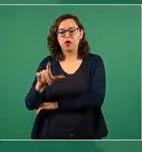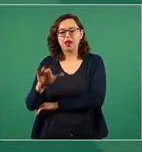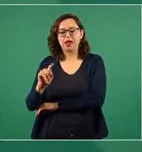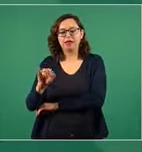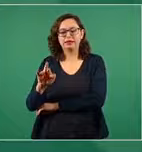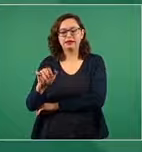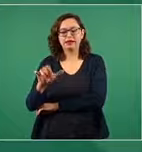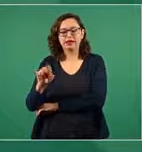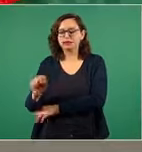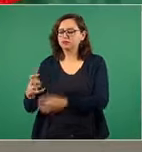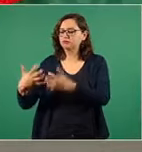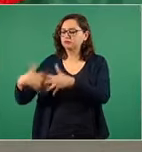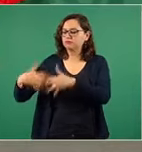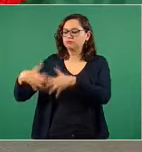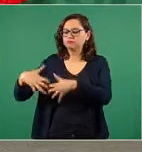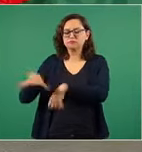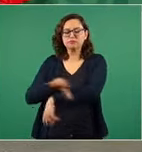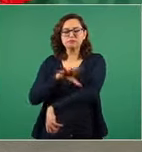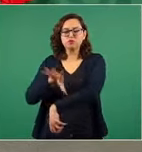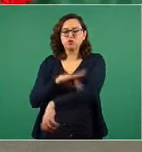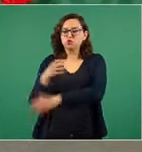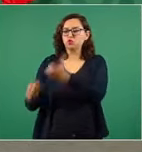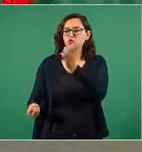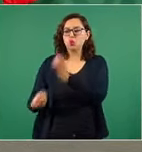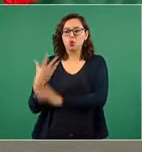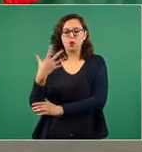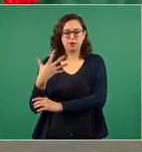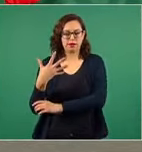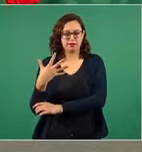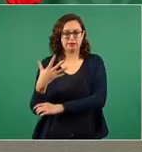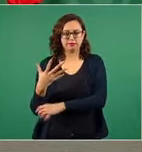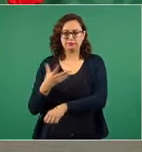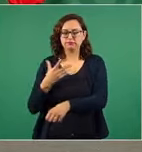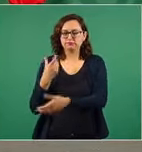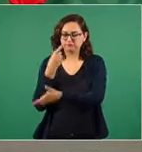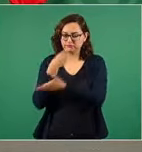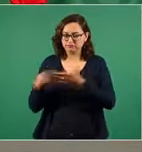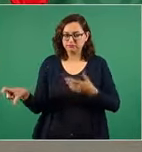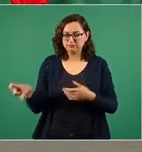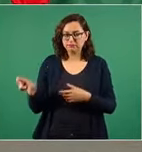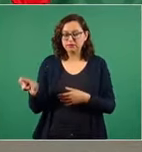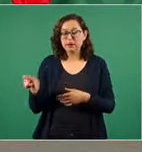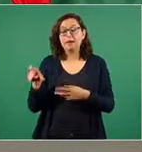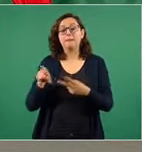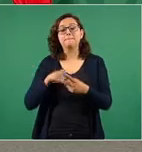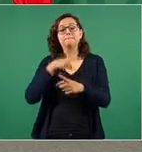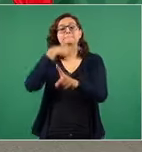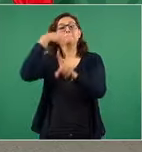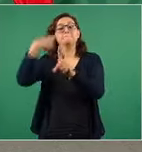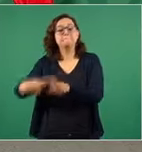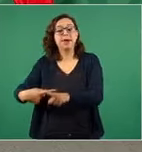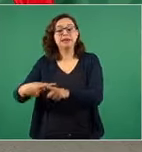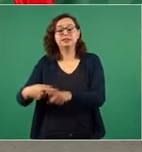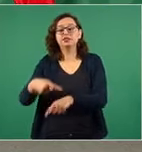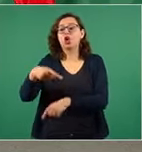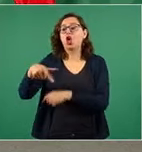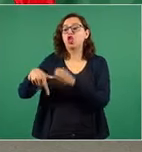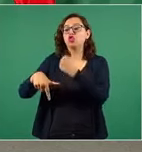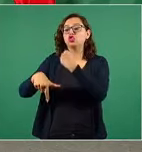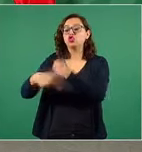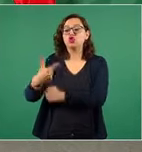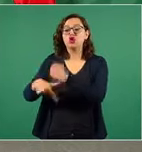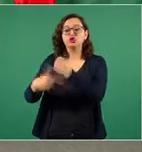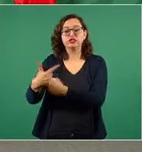van a modernizar doce hidroeléctricas eso